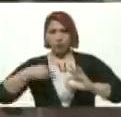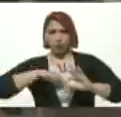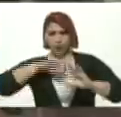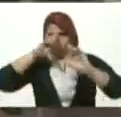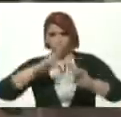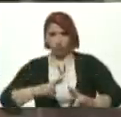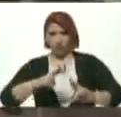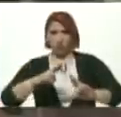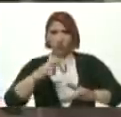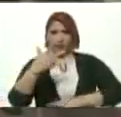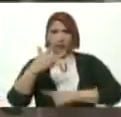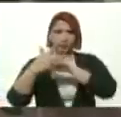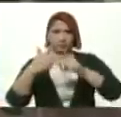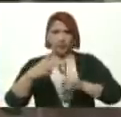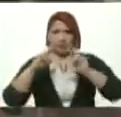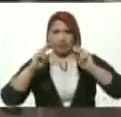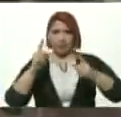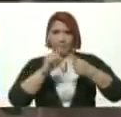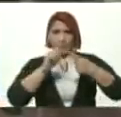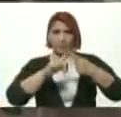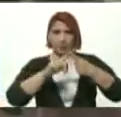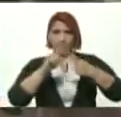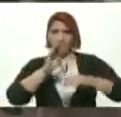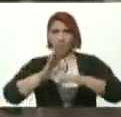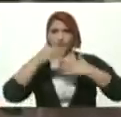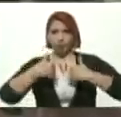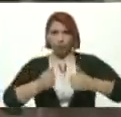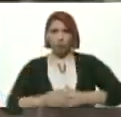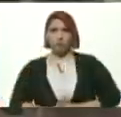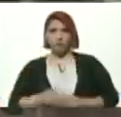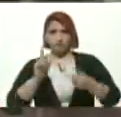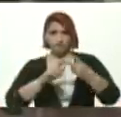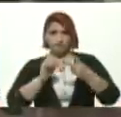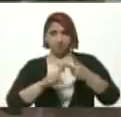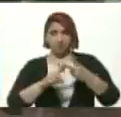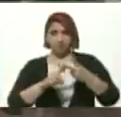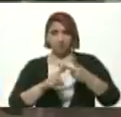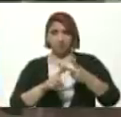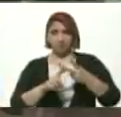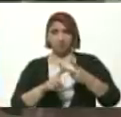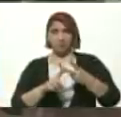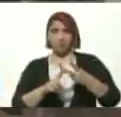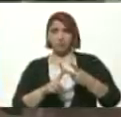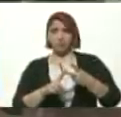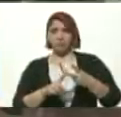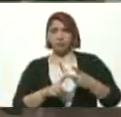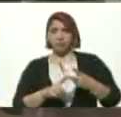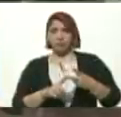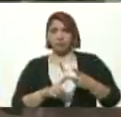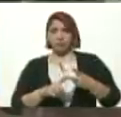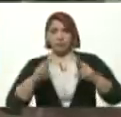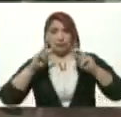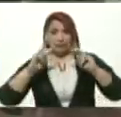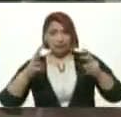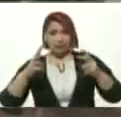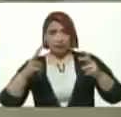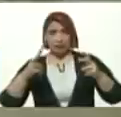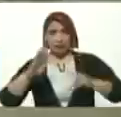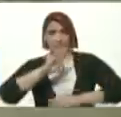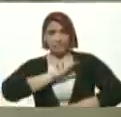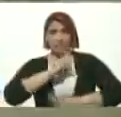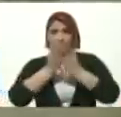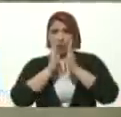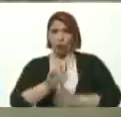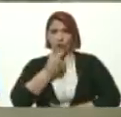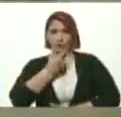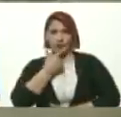Con tres vértices Como es Primero La bioseguridad Segundo El segundo vértice Es El tema De mi escuela